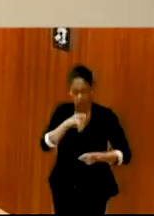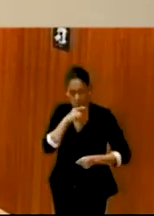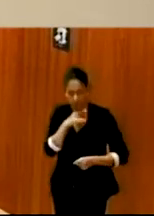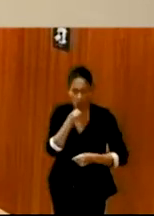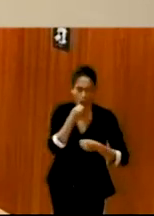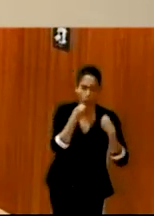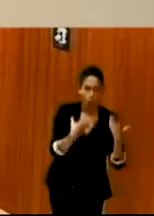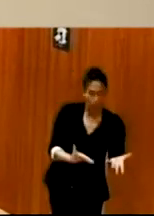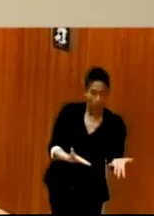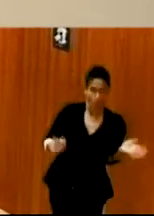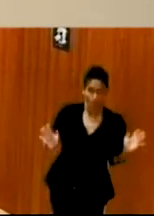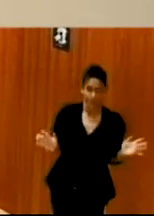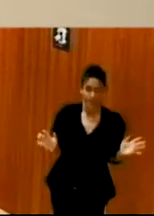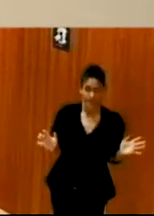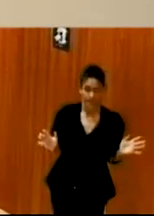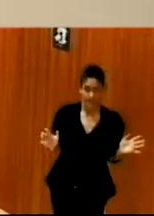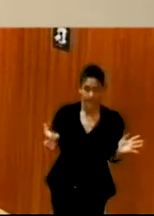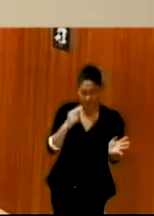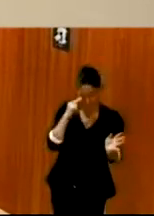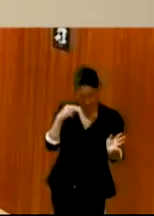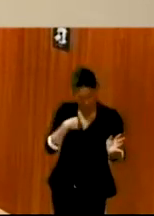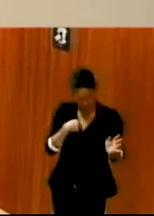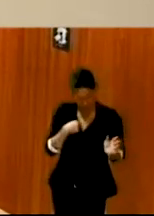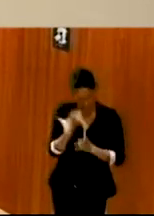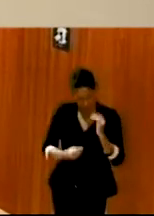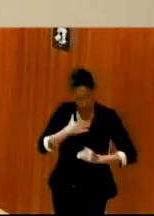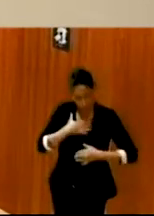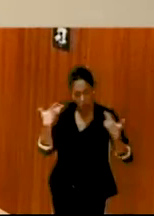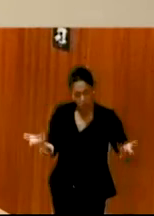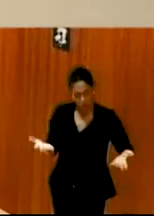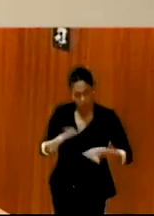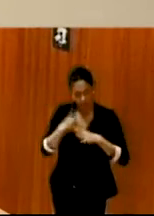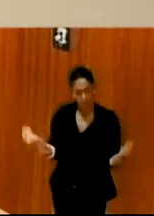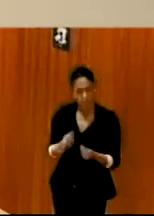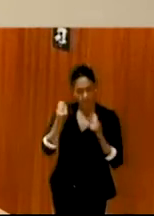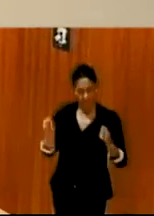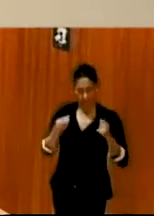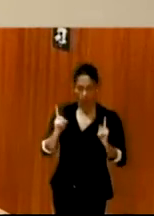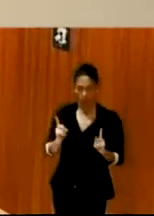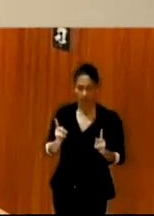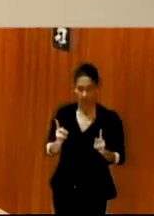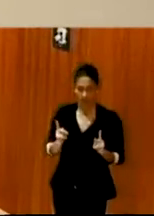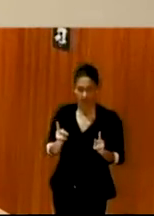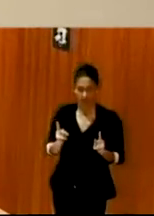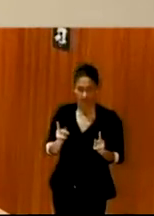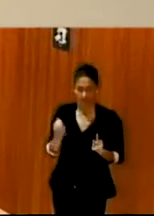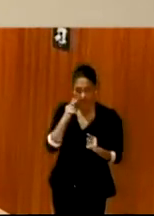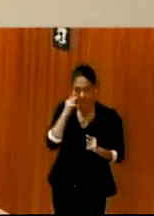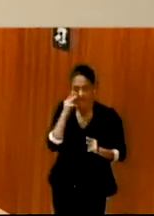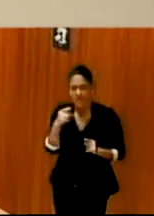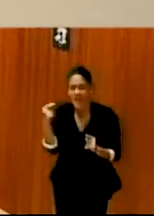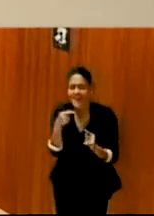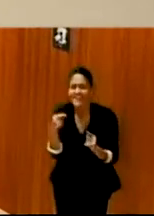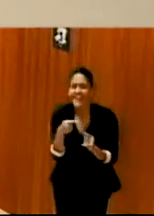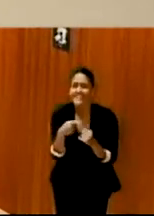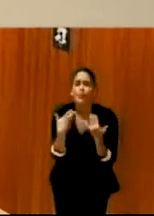esa otra parte, ser autocríticos para mejorar. Hay que valorar todo lo bueno que hacemos, no perder de vista todo lo